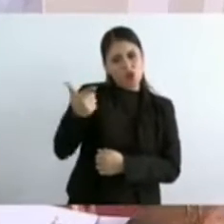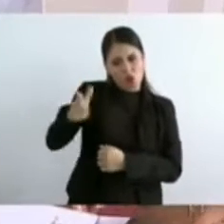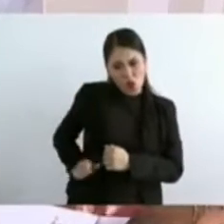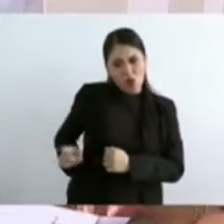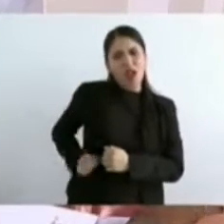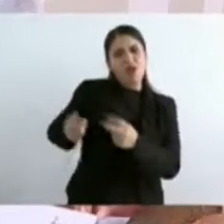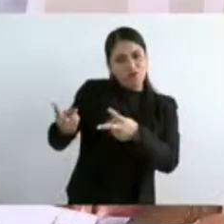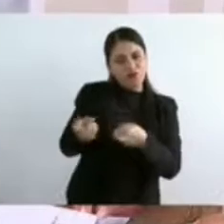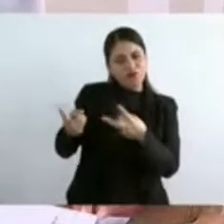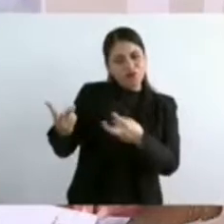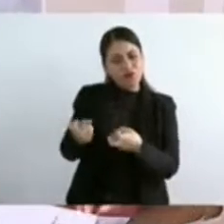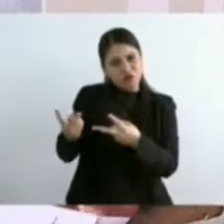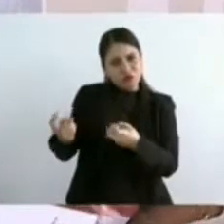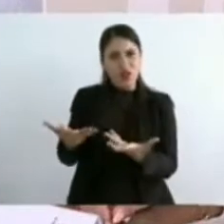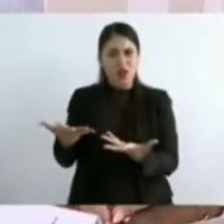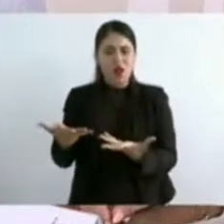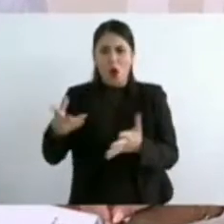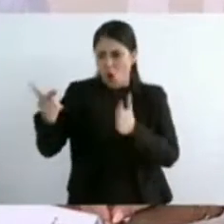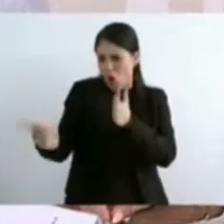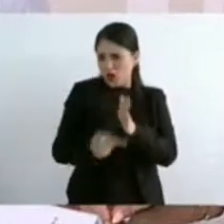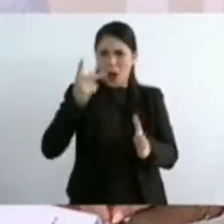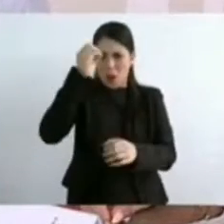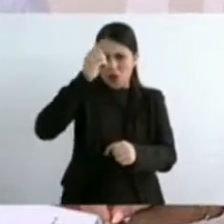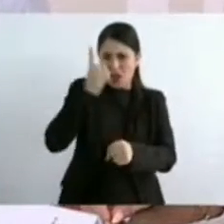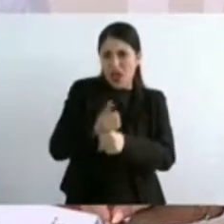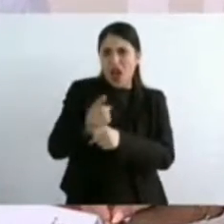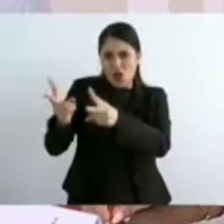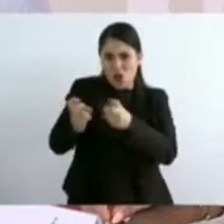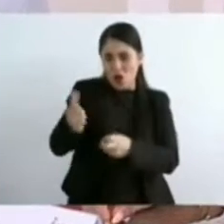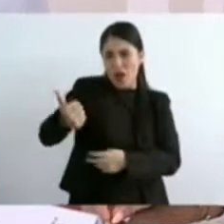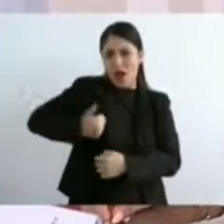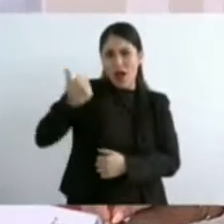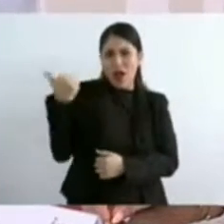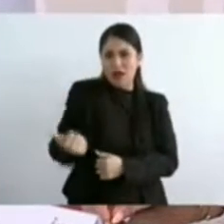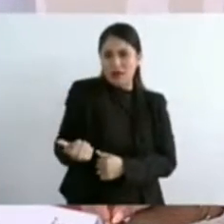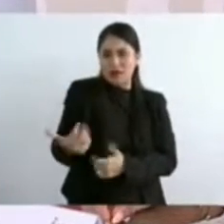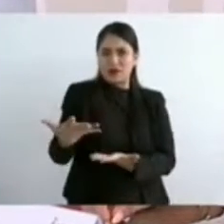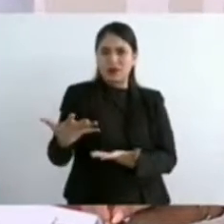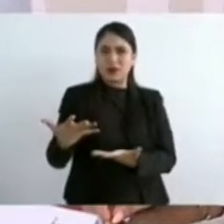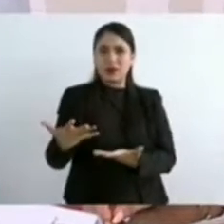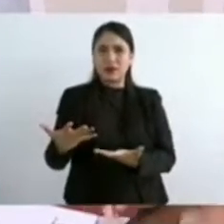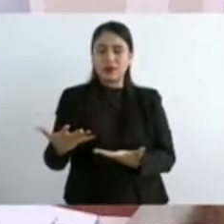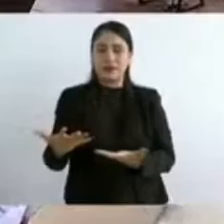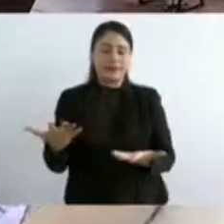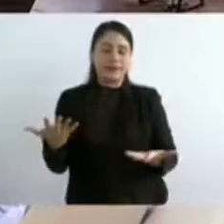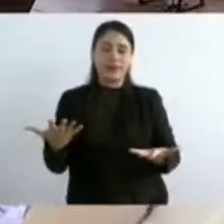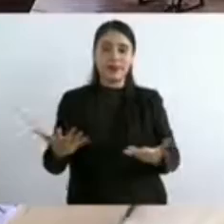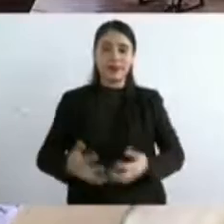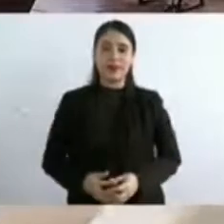no seas tonto, no se te va a volver a presentar esta oportunidad de una vez,